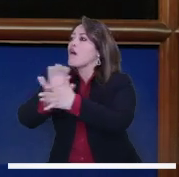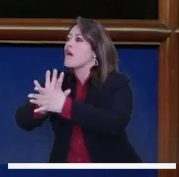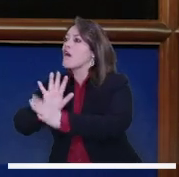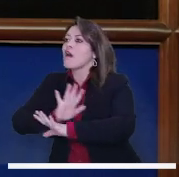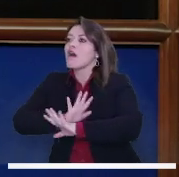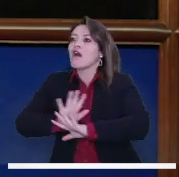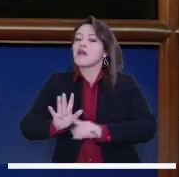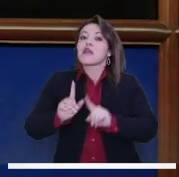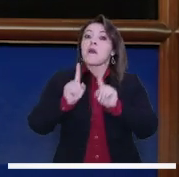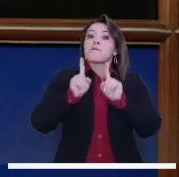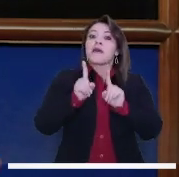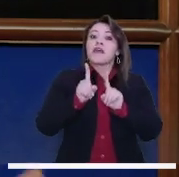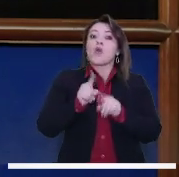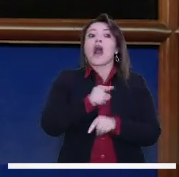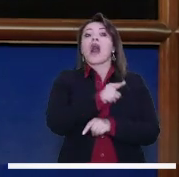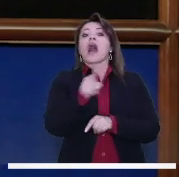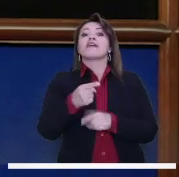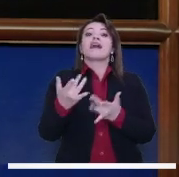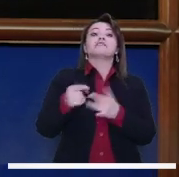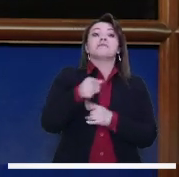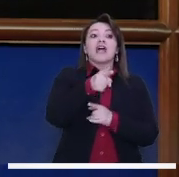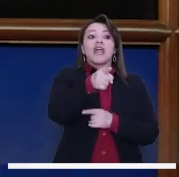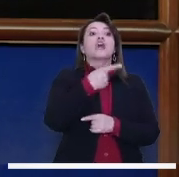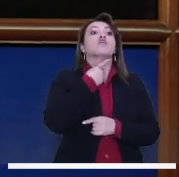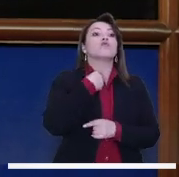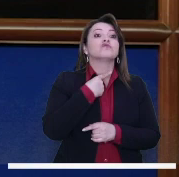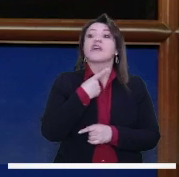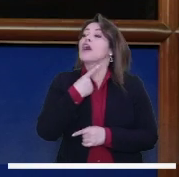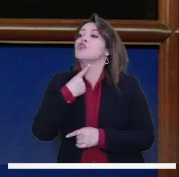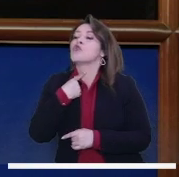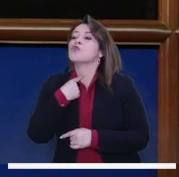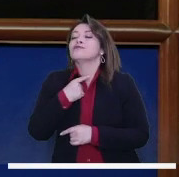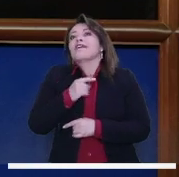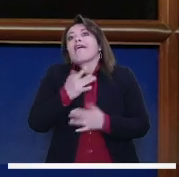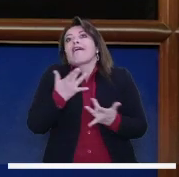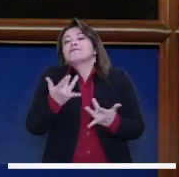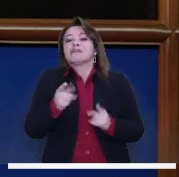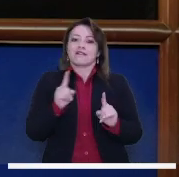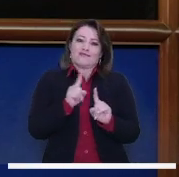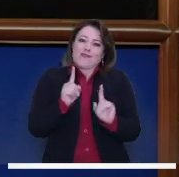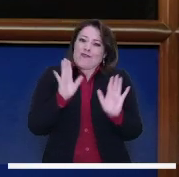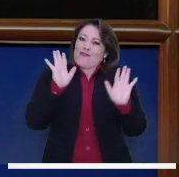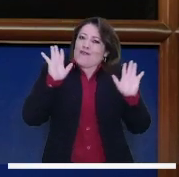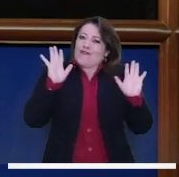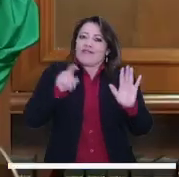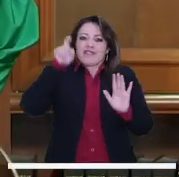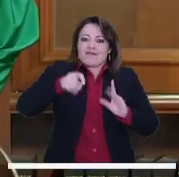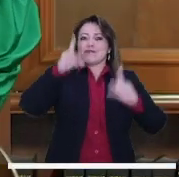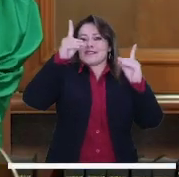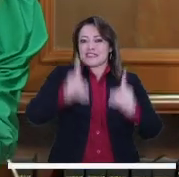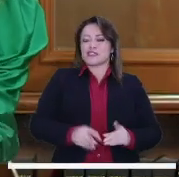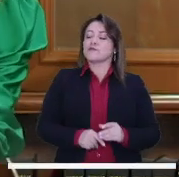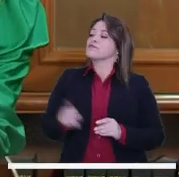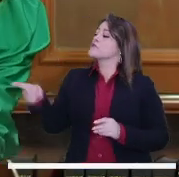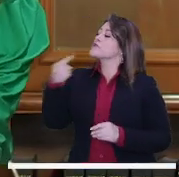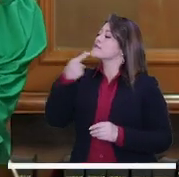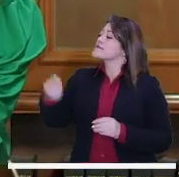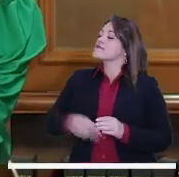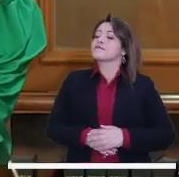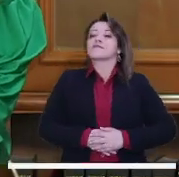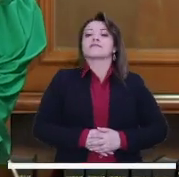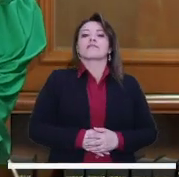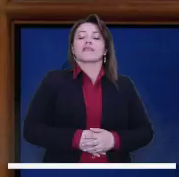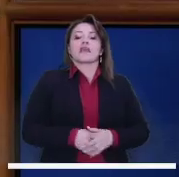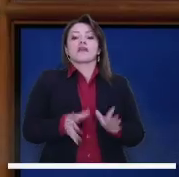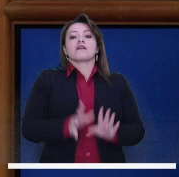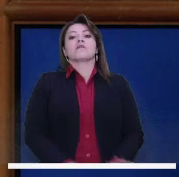eso no quiere decir que le tenga que gustar a todo el mundo, porque si fuera así, nunca habría ningún proyecto de infraestructura en Bogotá. ¿Qué respondería, concejal, ante esa